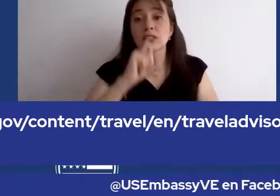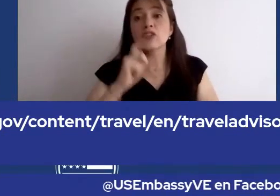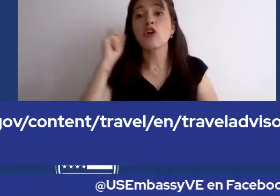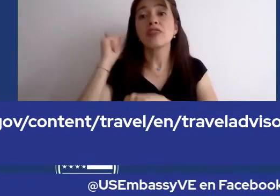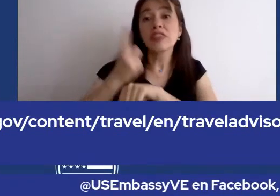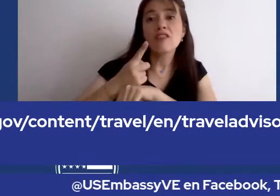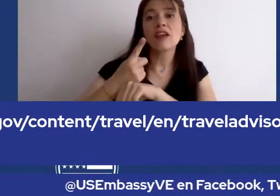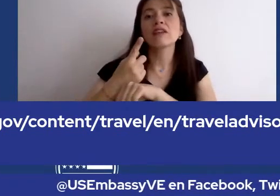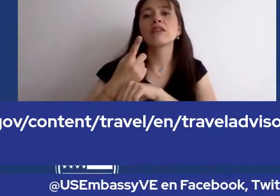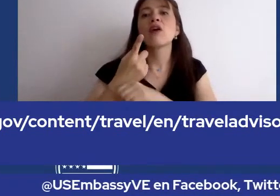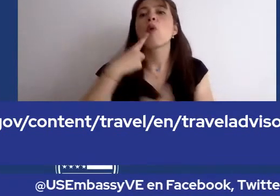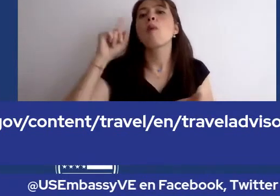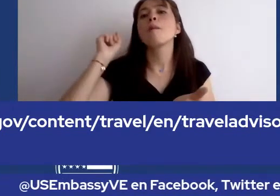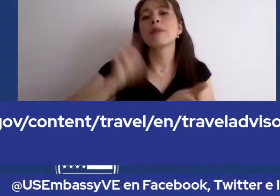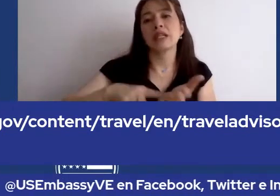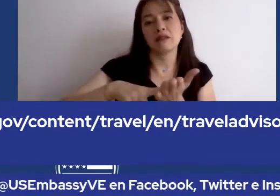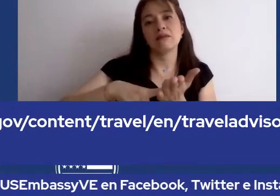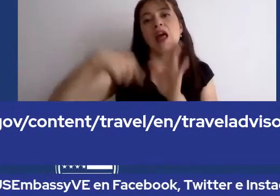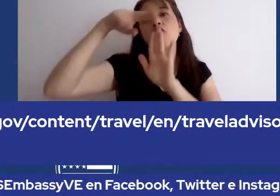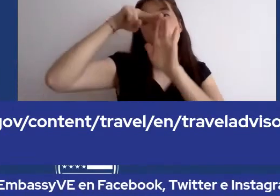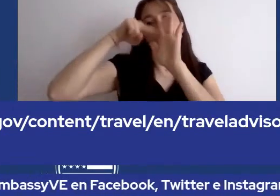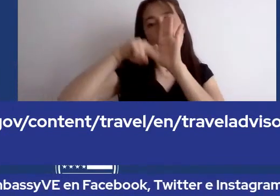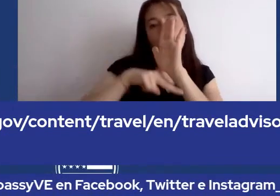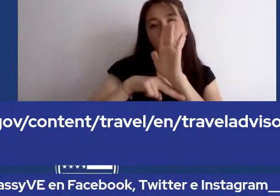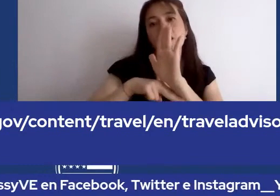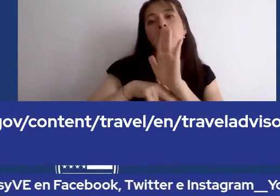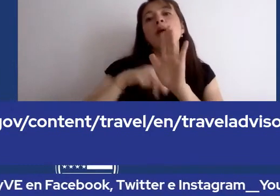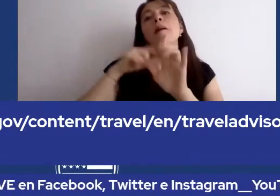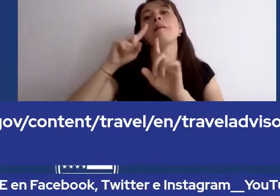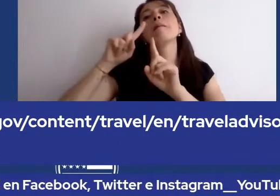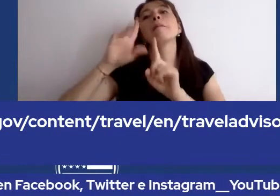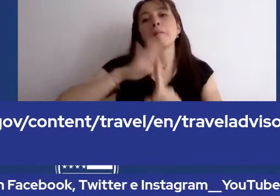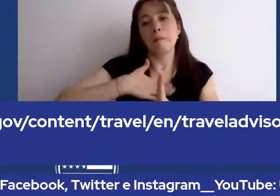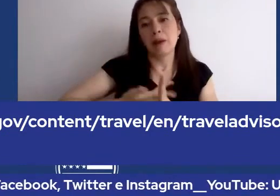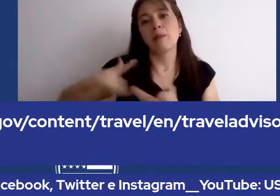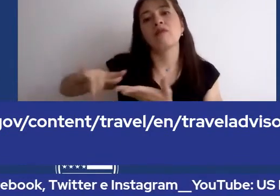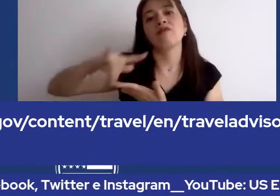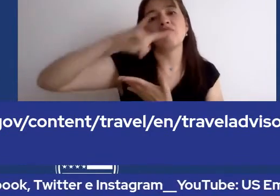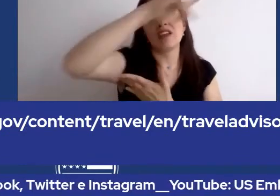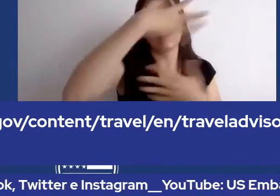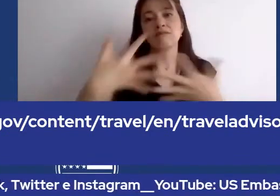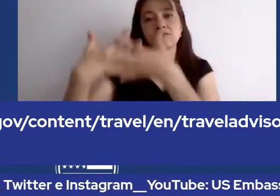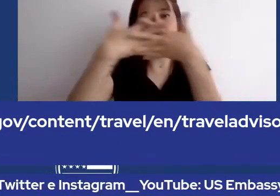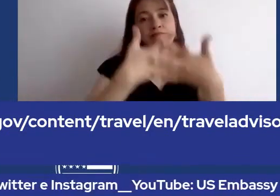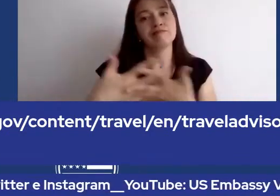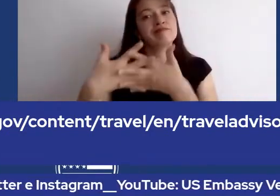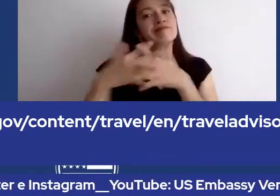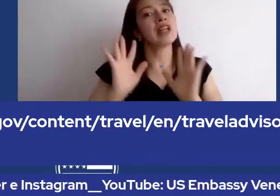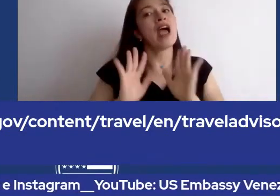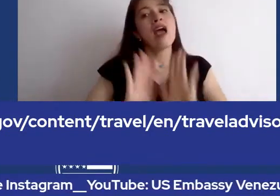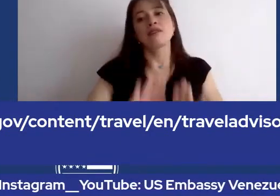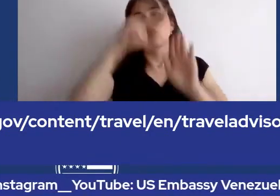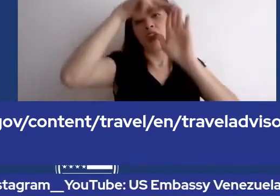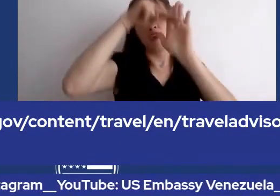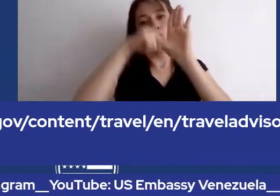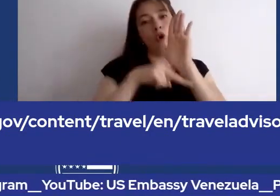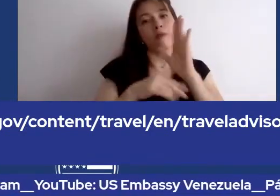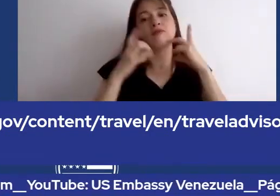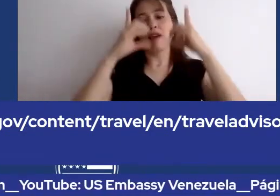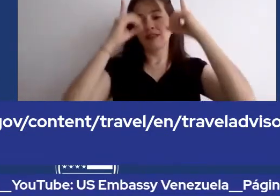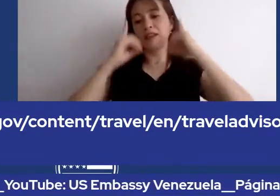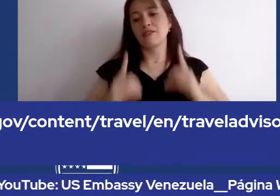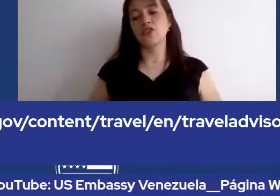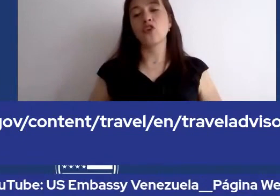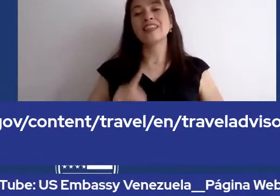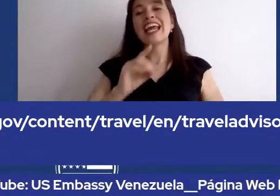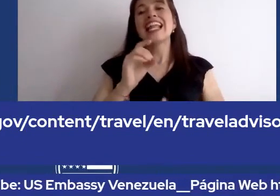cumplir estos requisitos para para viajar a los eeuu es una es un orden y una decisión de